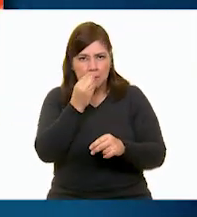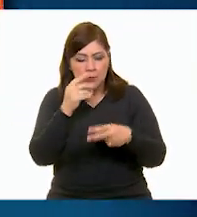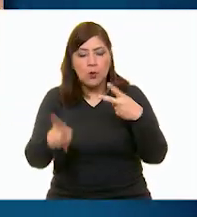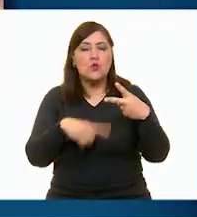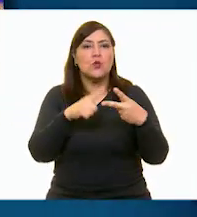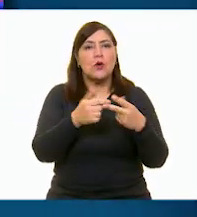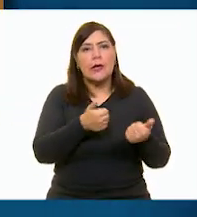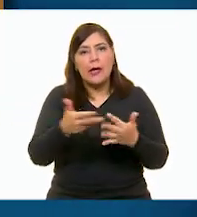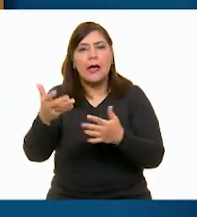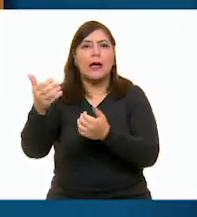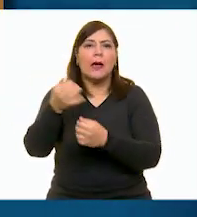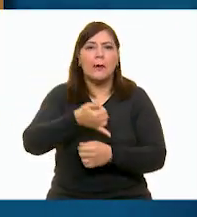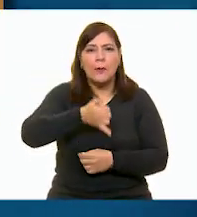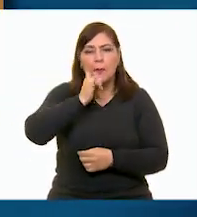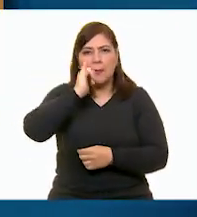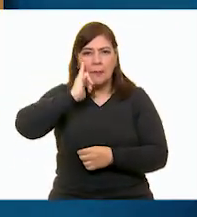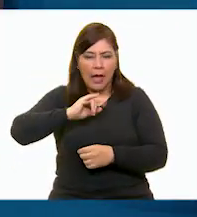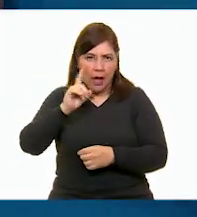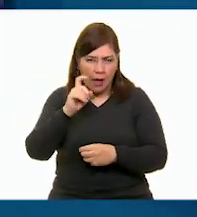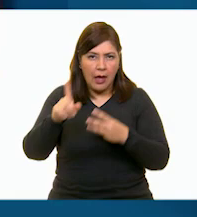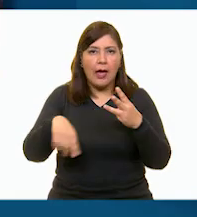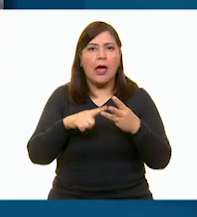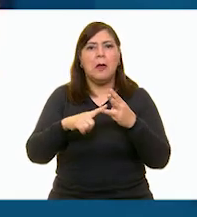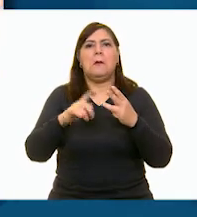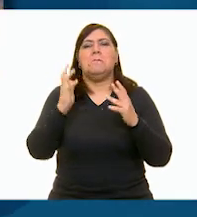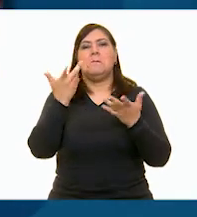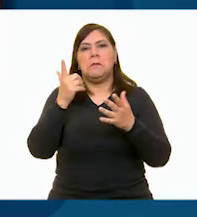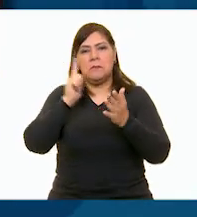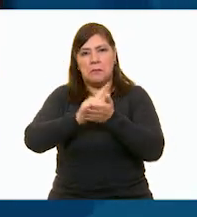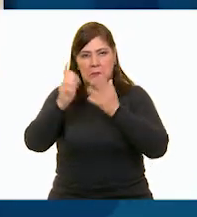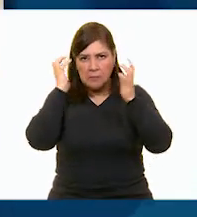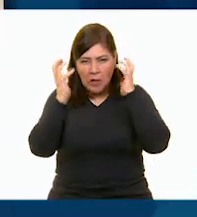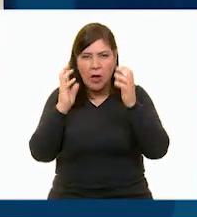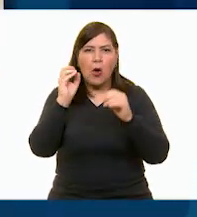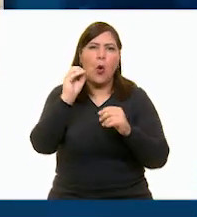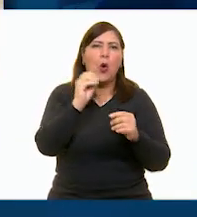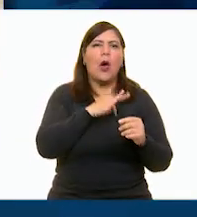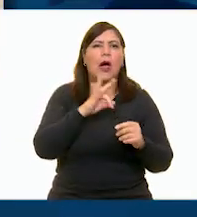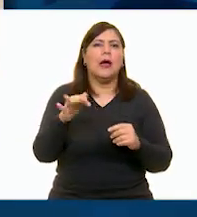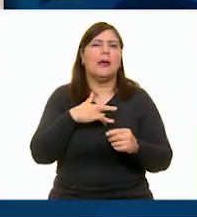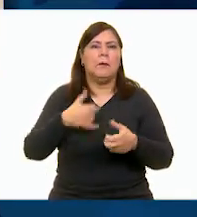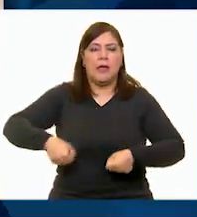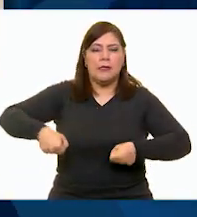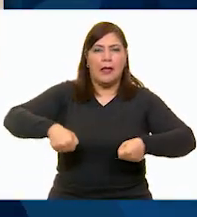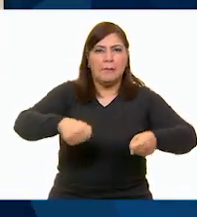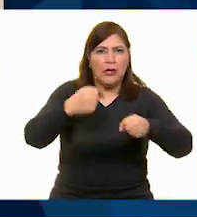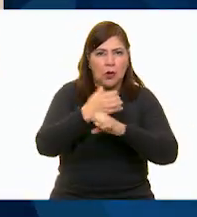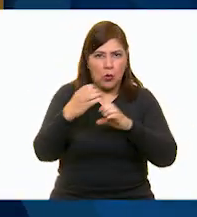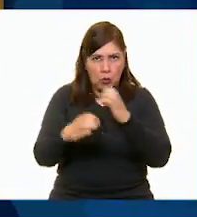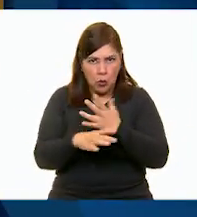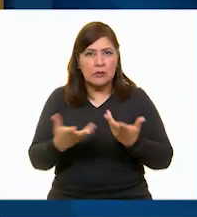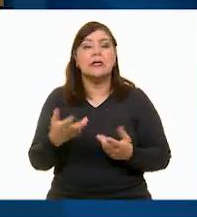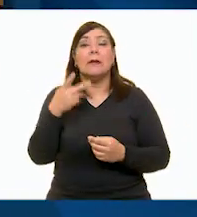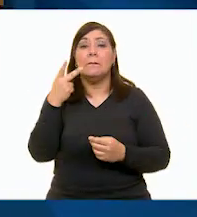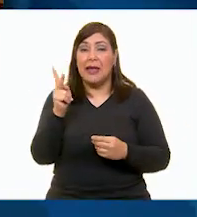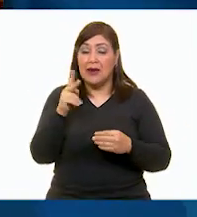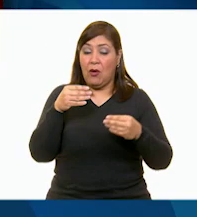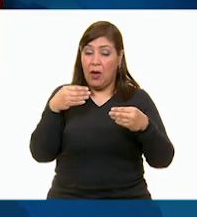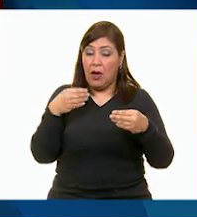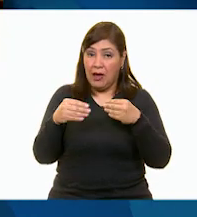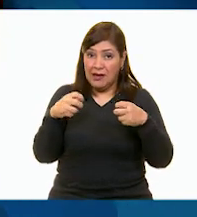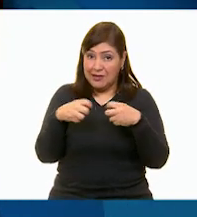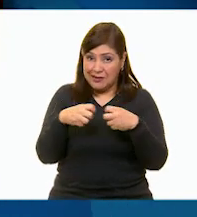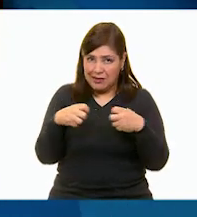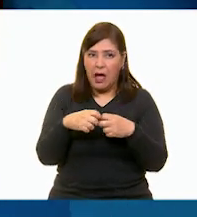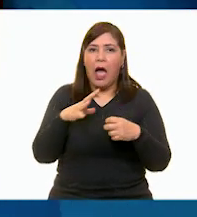y beber líquidos, asearnos y transportar artículos, incluso, aunque no lo creas, el plástico lo llevas